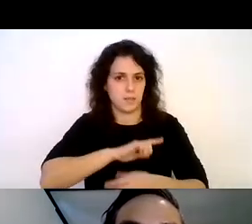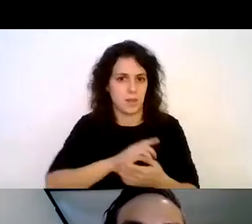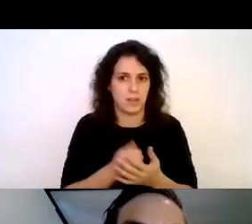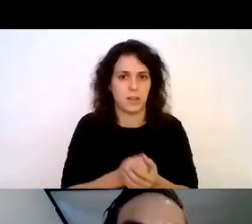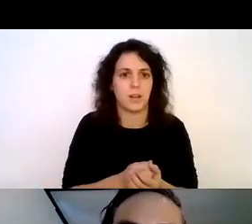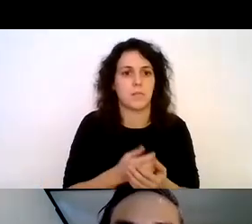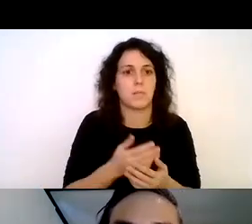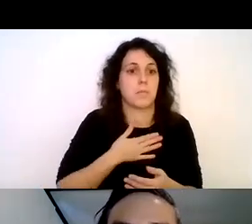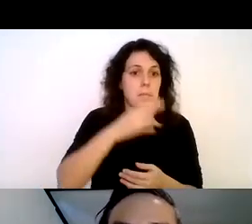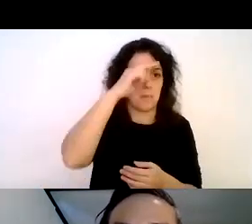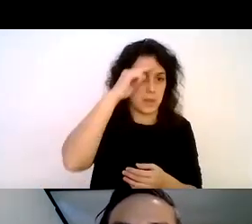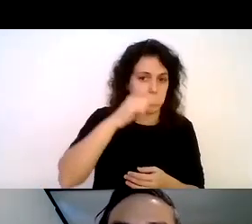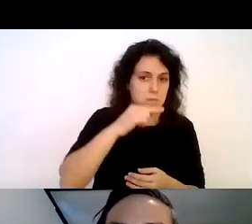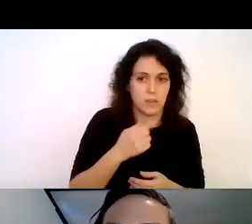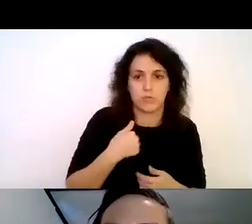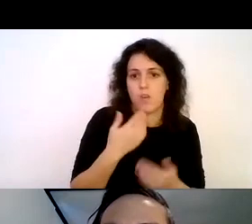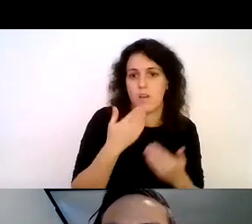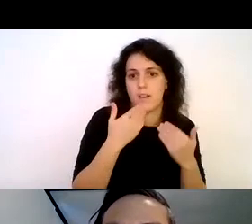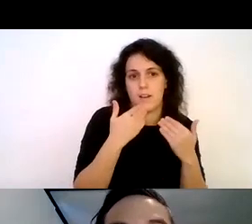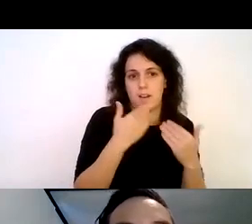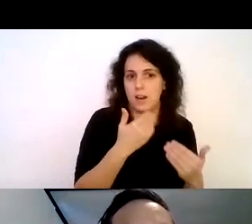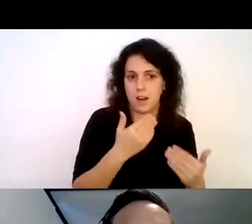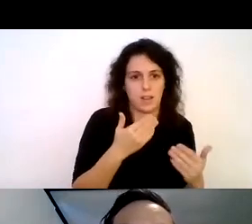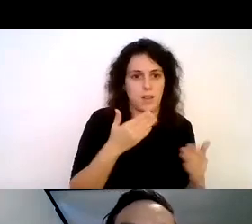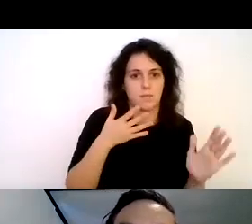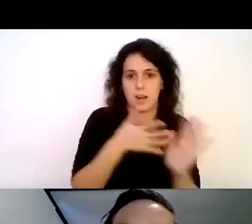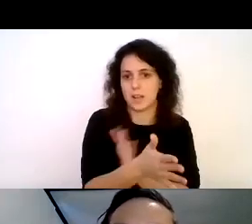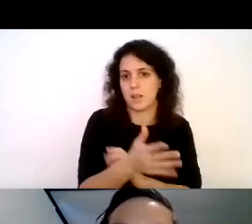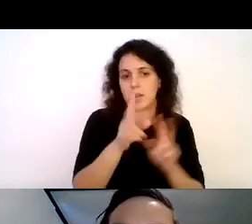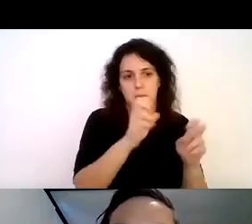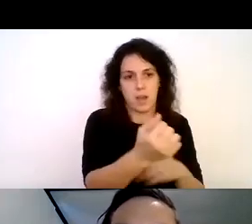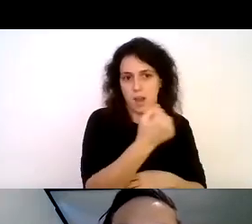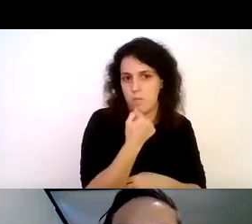han sido mis padres a quienes agradezco infinitamente todo el apoyo entregado